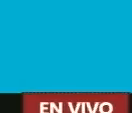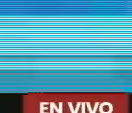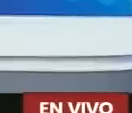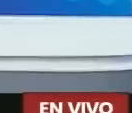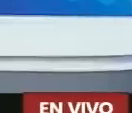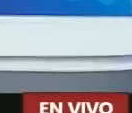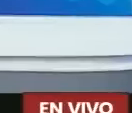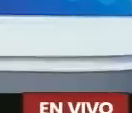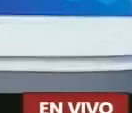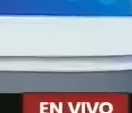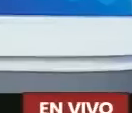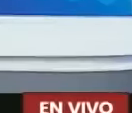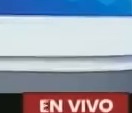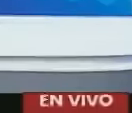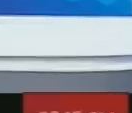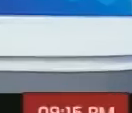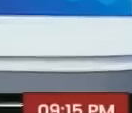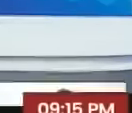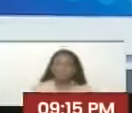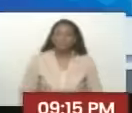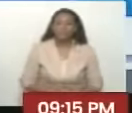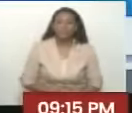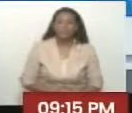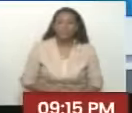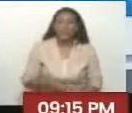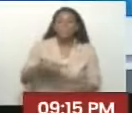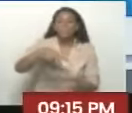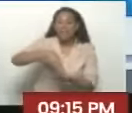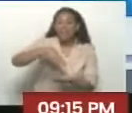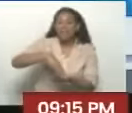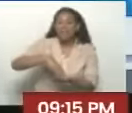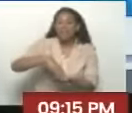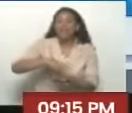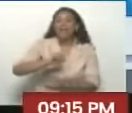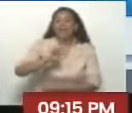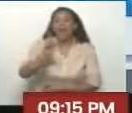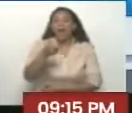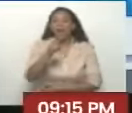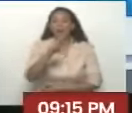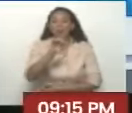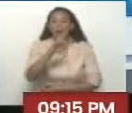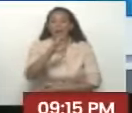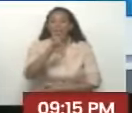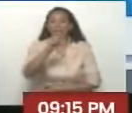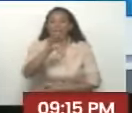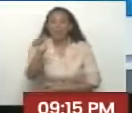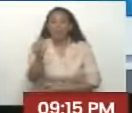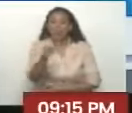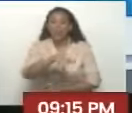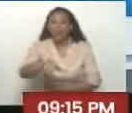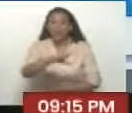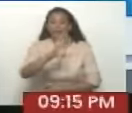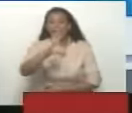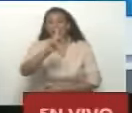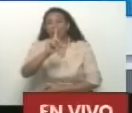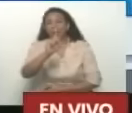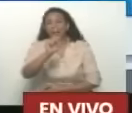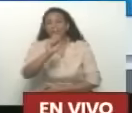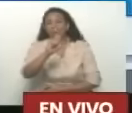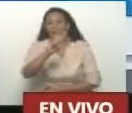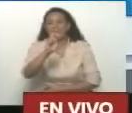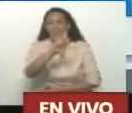Guarena, pues, las clavellinas. Un saludo a los vecinos, de las vecinas, de las